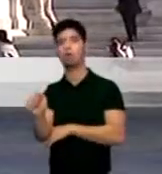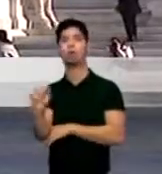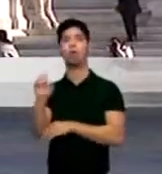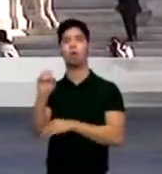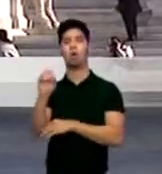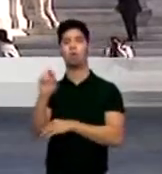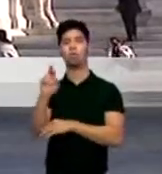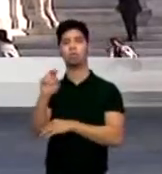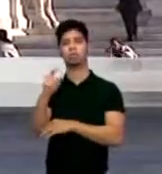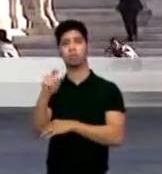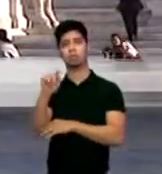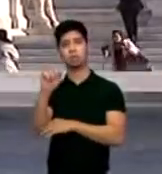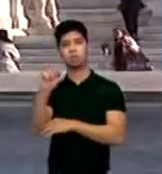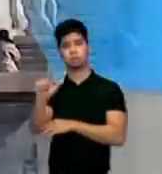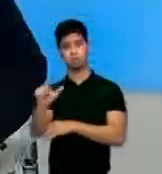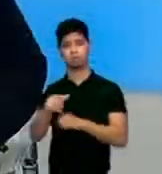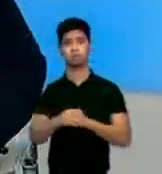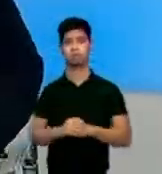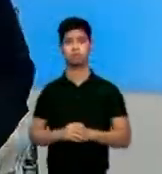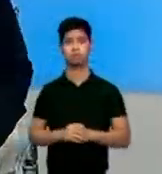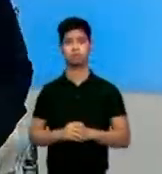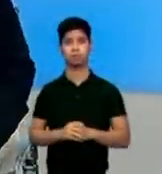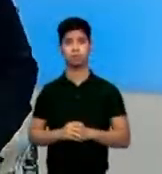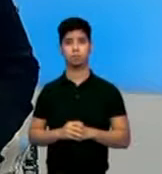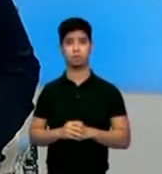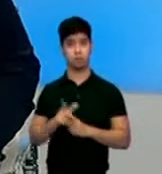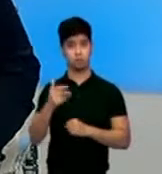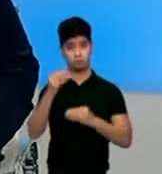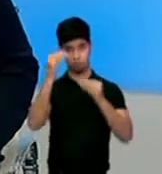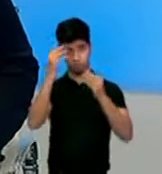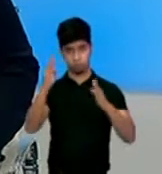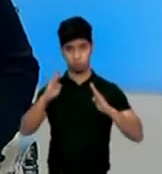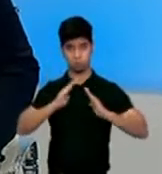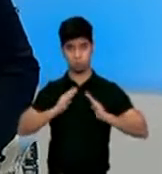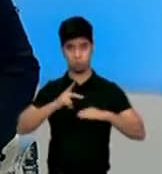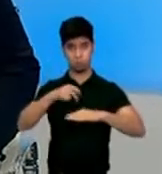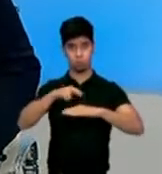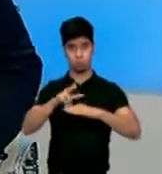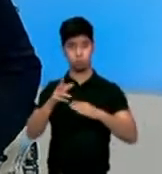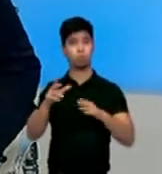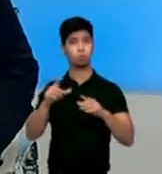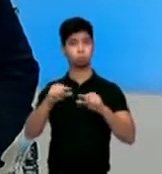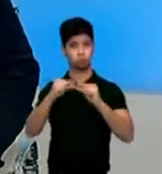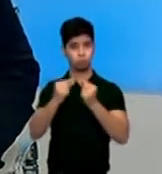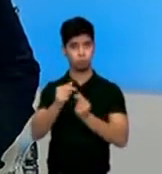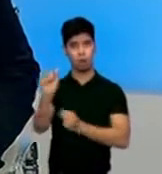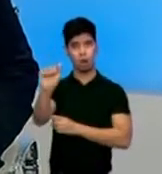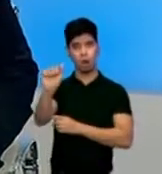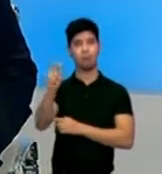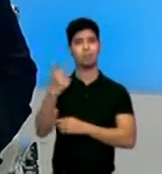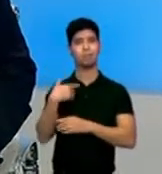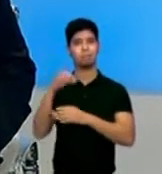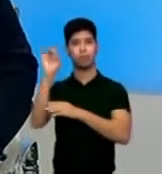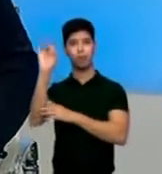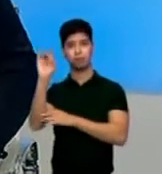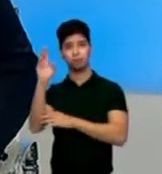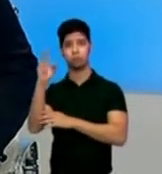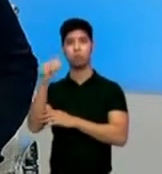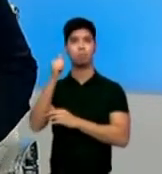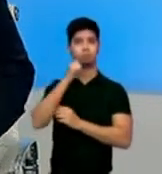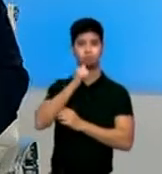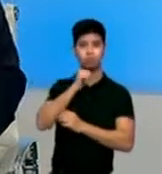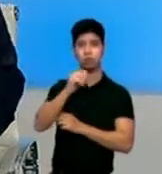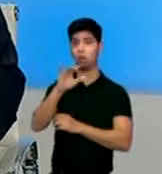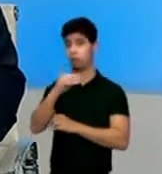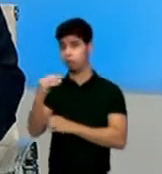liberaron el mes pasado. En Nota Deportiva, Puerto Rico formará parte del Grupo A en el baloncesto femenino y masculino de los Juegos